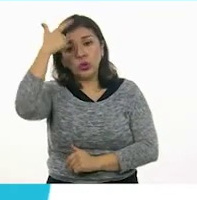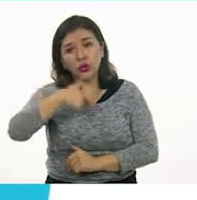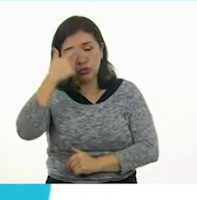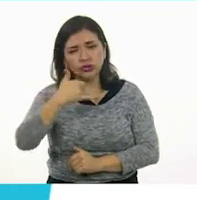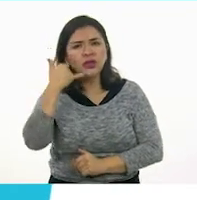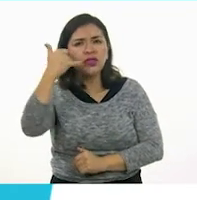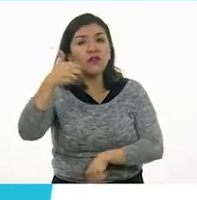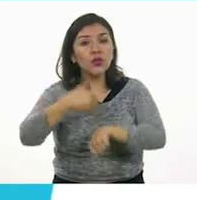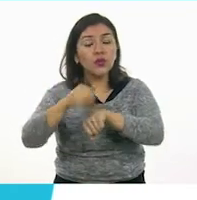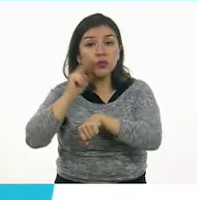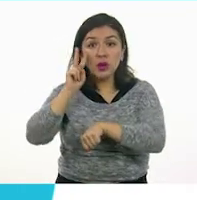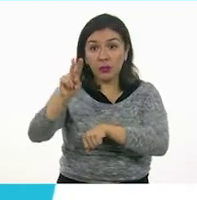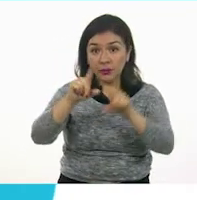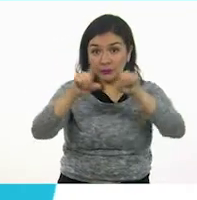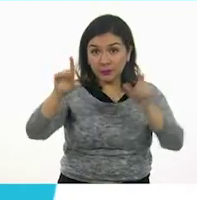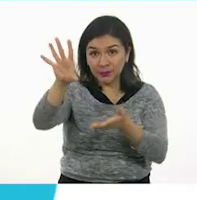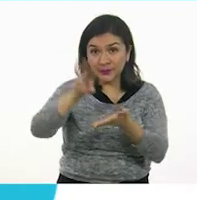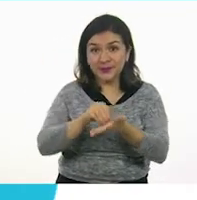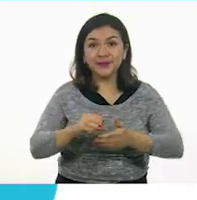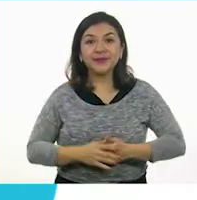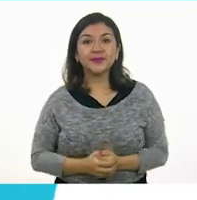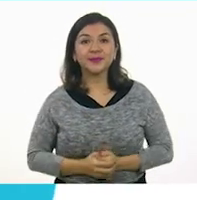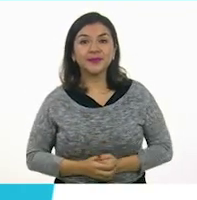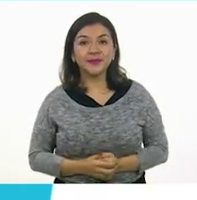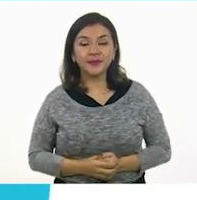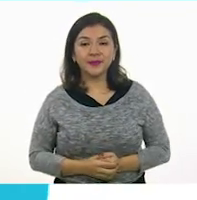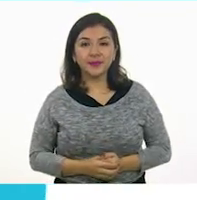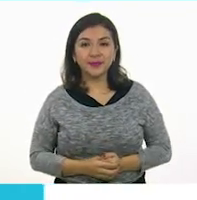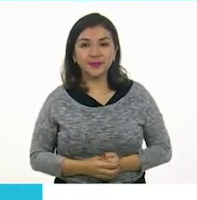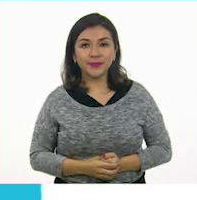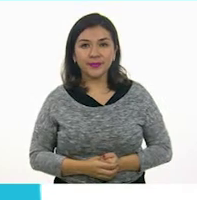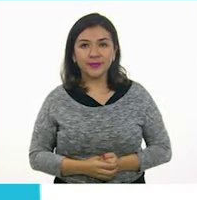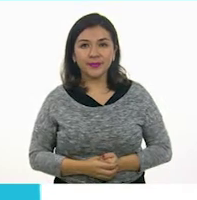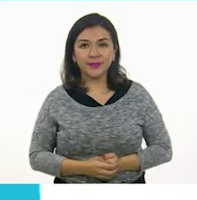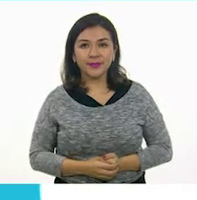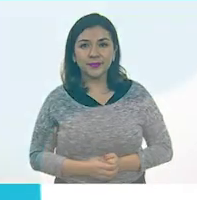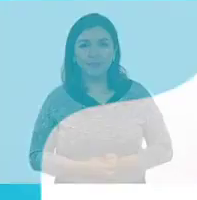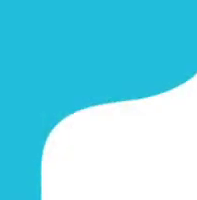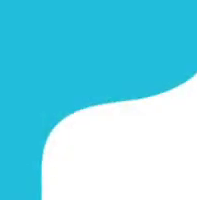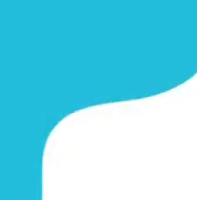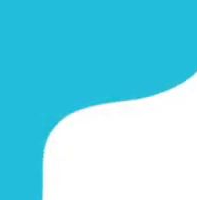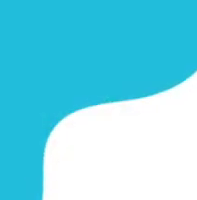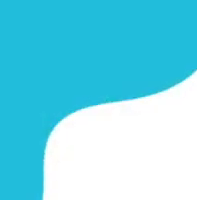teléfono 5541-7204-13. También